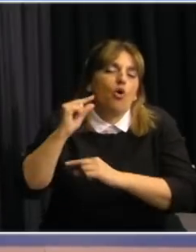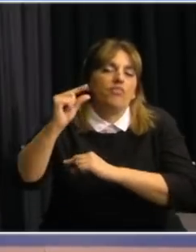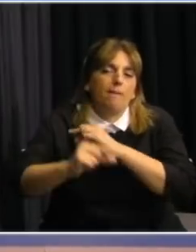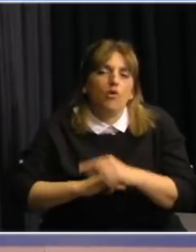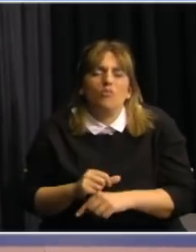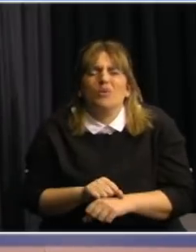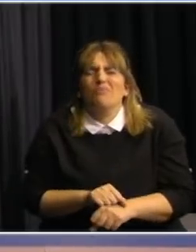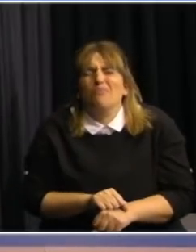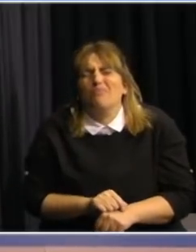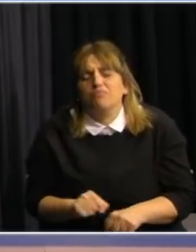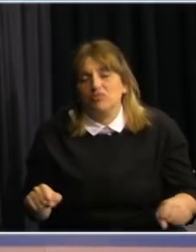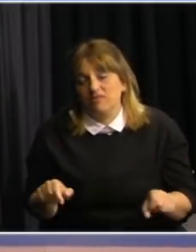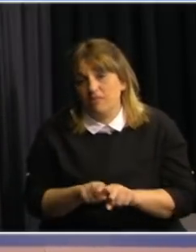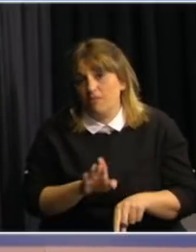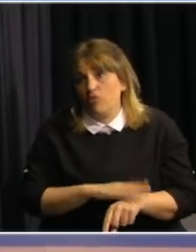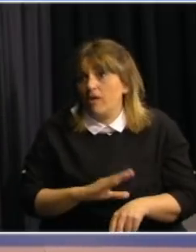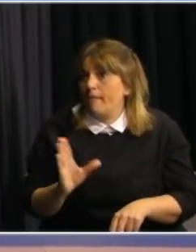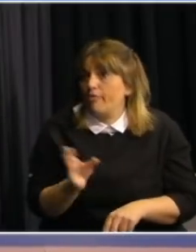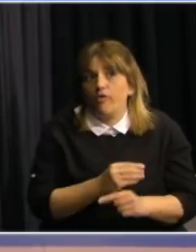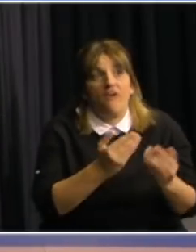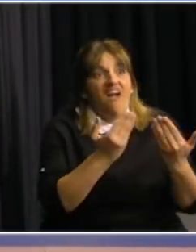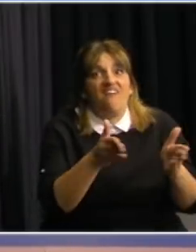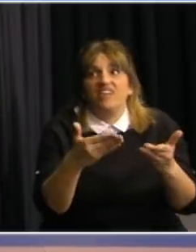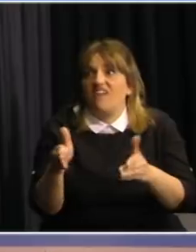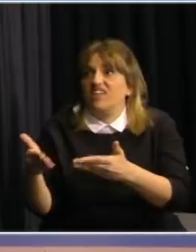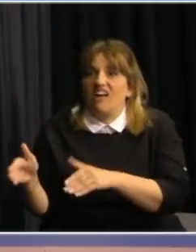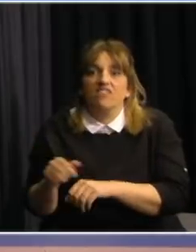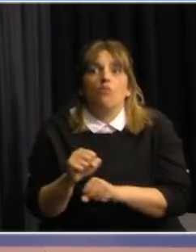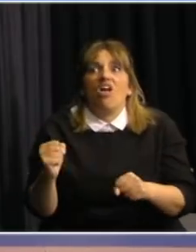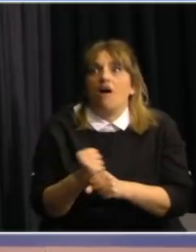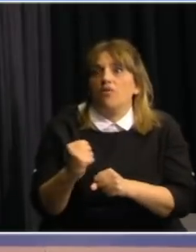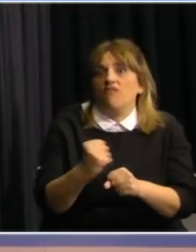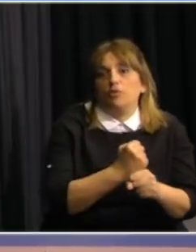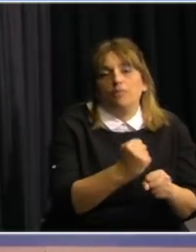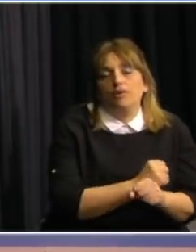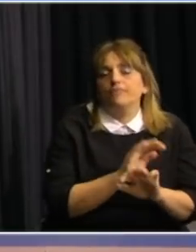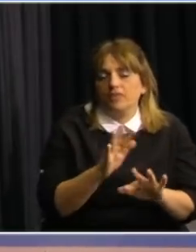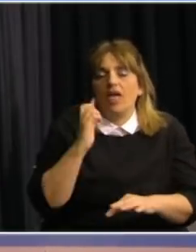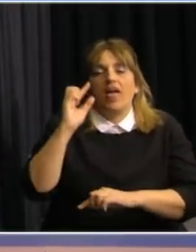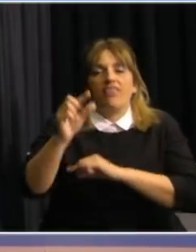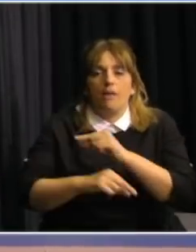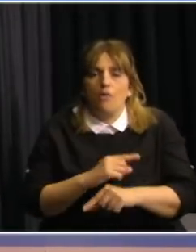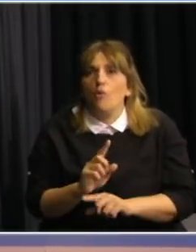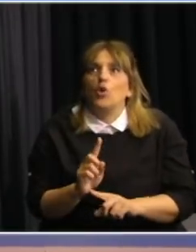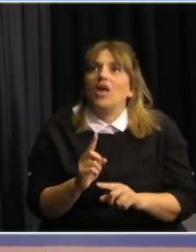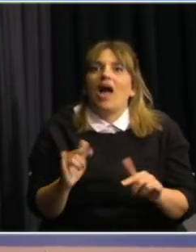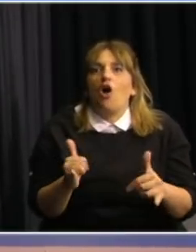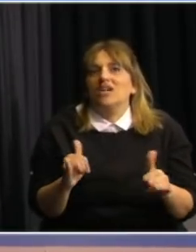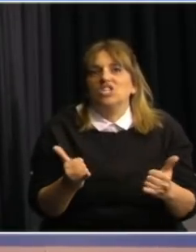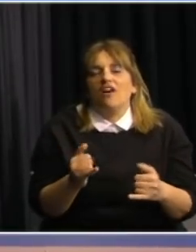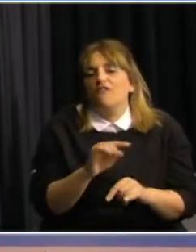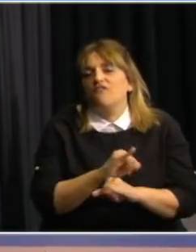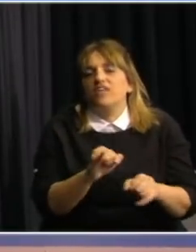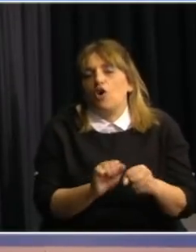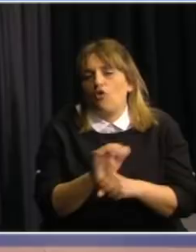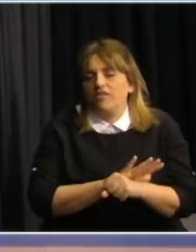absolutamente en paralelo pero hay que ir dando pasos progresivos porque esto va a seguir bastante tiempo más entonces